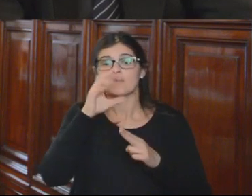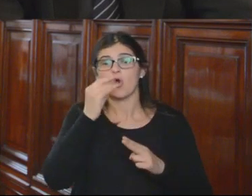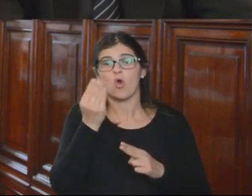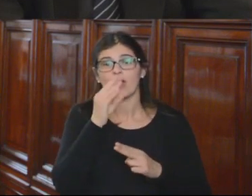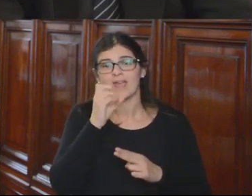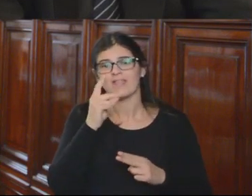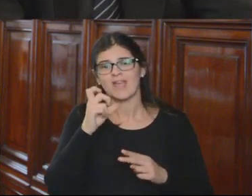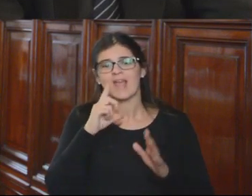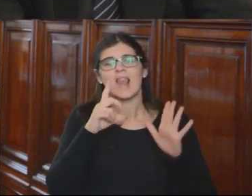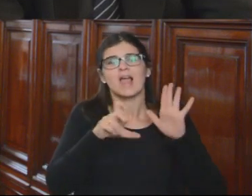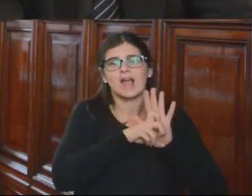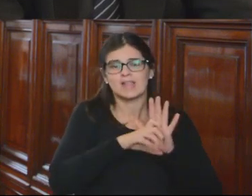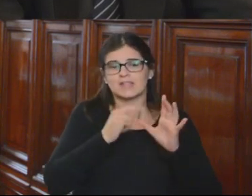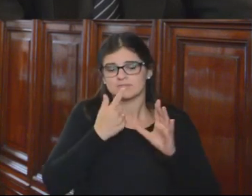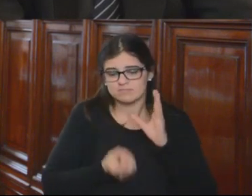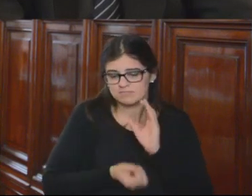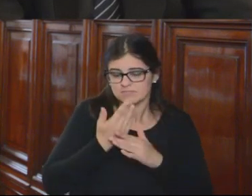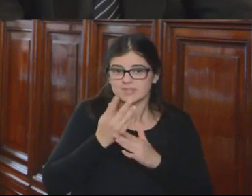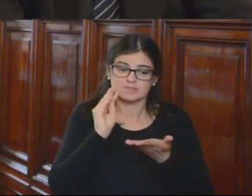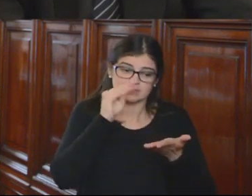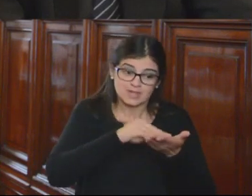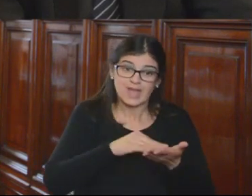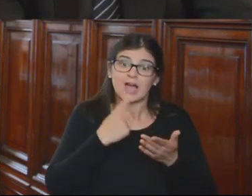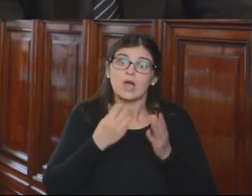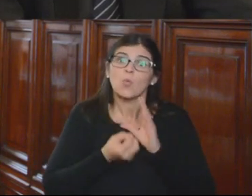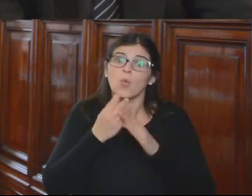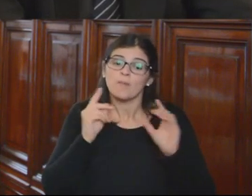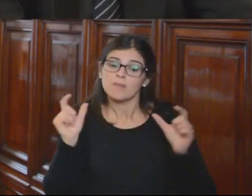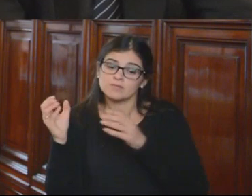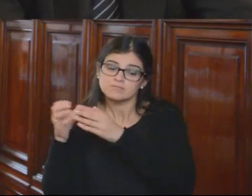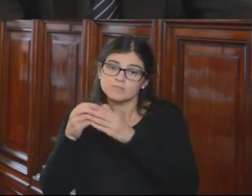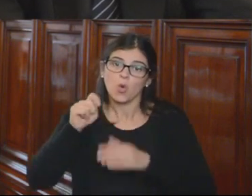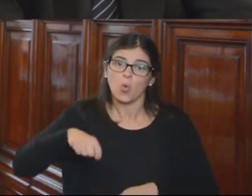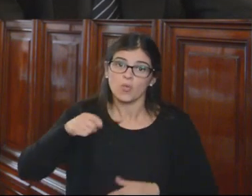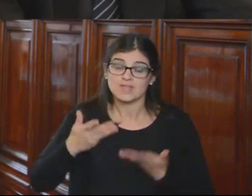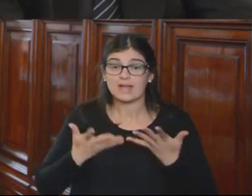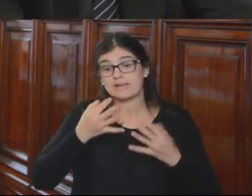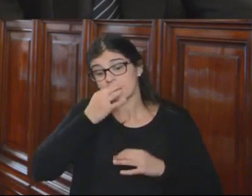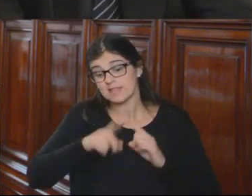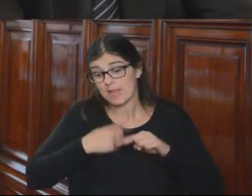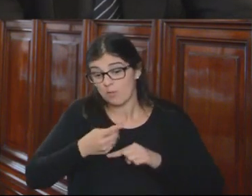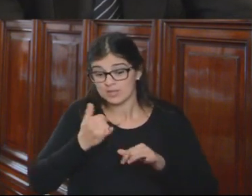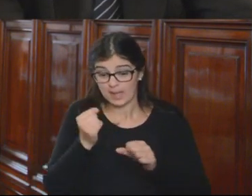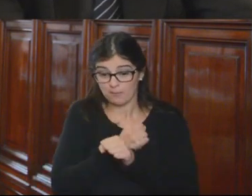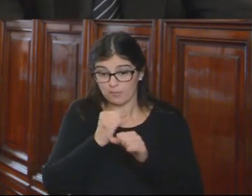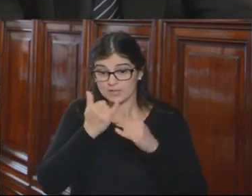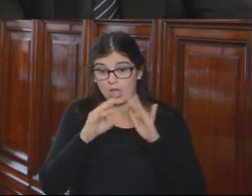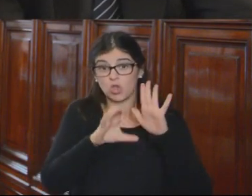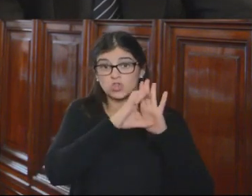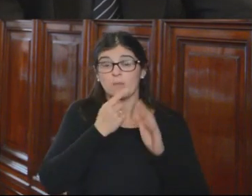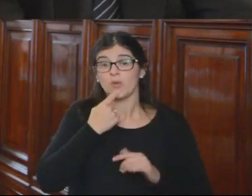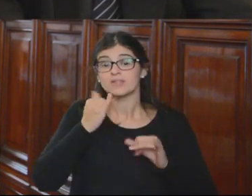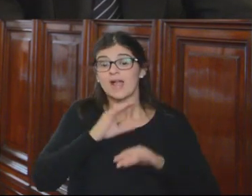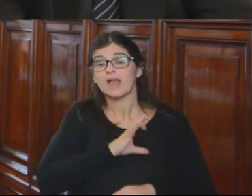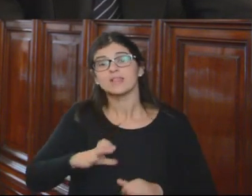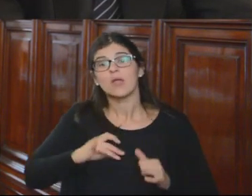que consistió en las medidas legislativas designadas a la implementación del órgano judicial. Es decir, después de la promulgación de la Constitución Política, el Estado